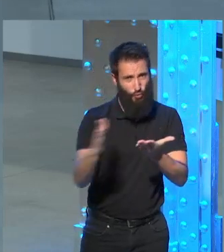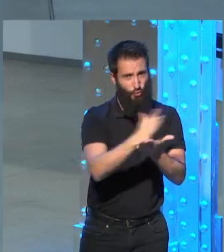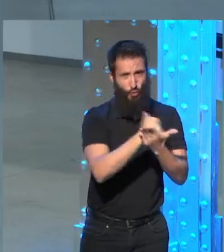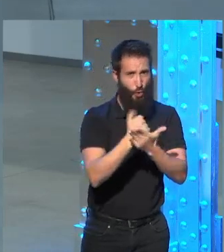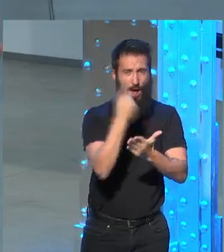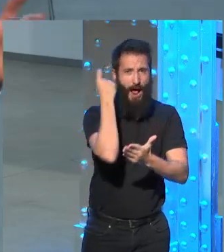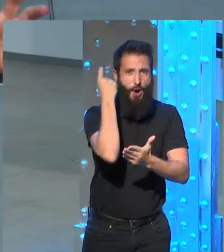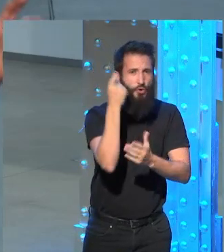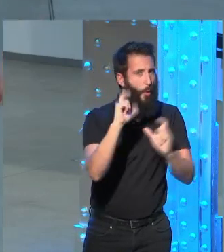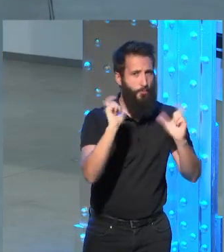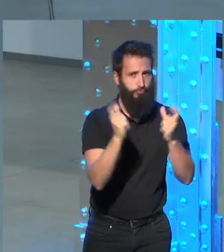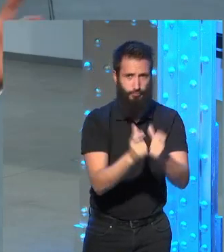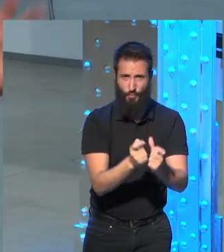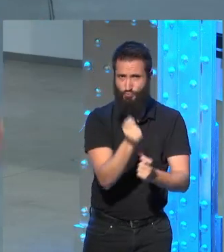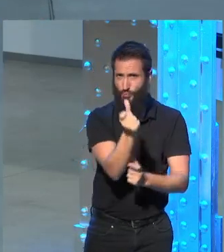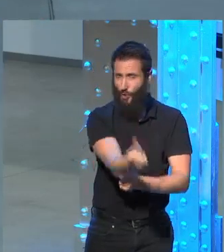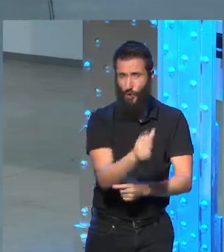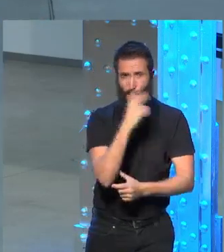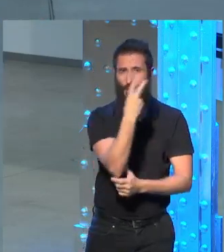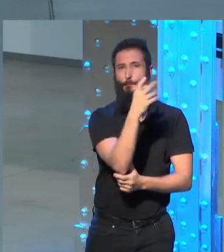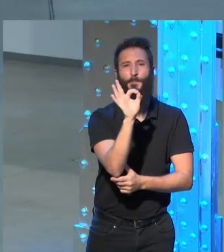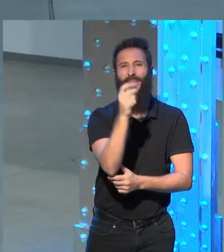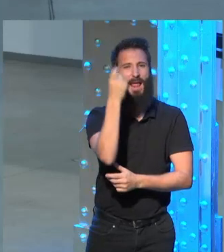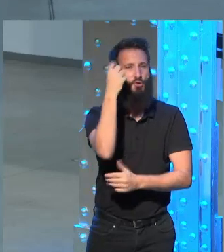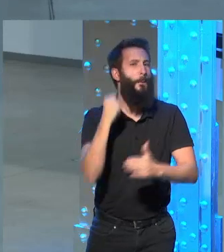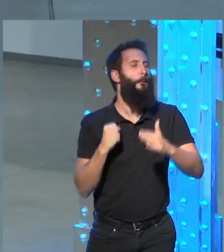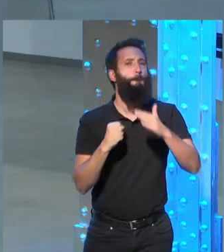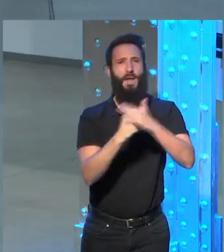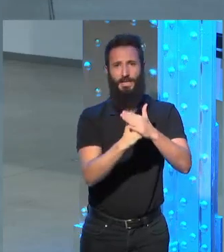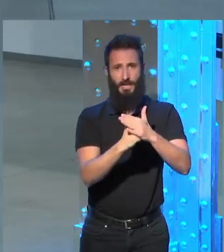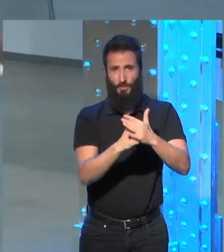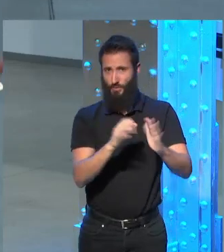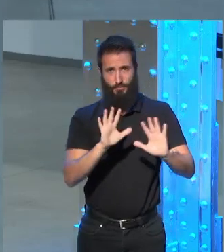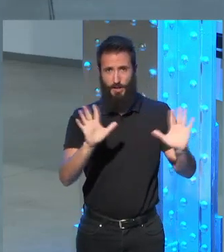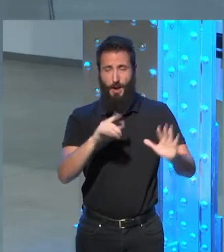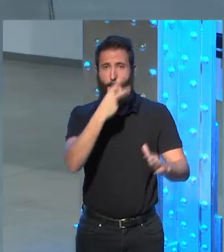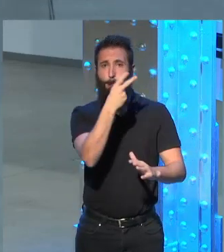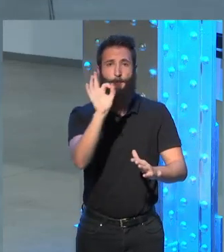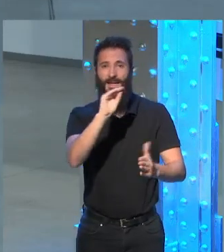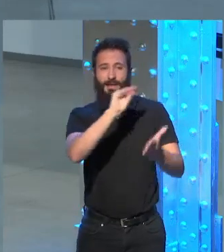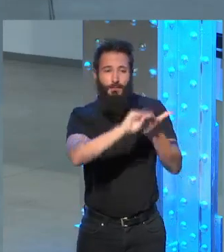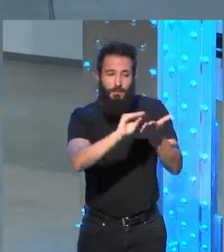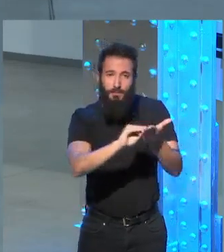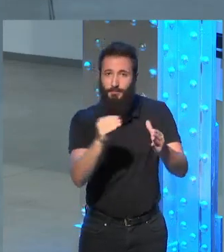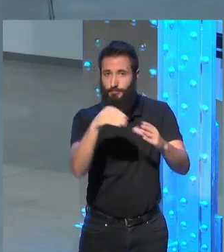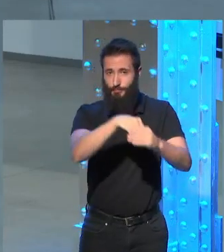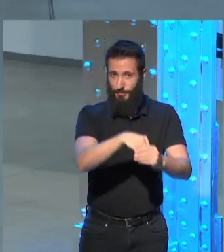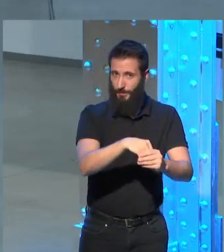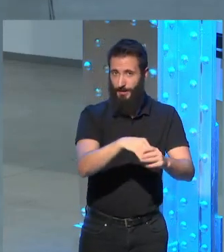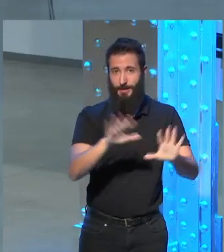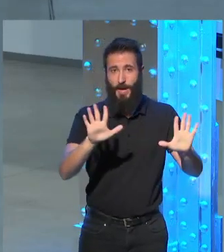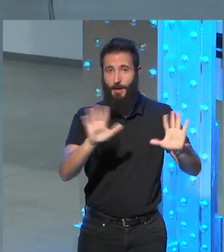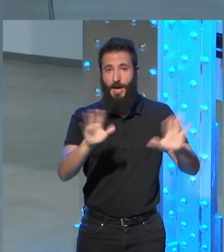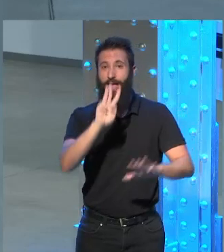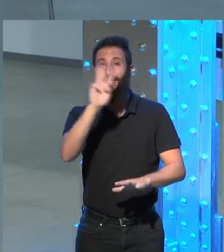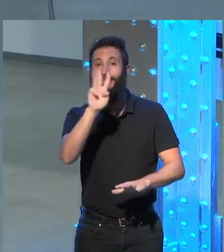pocos alumnos, 20 alumnos a lo más, 20 alumnos inscritos, y tres, nada